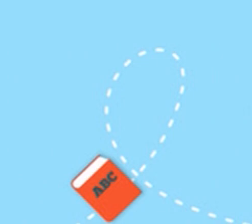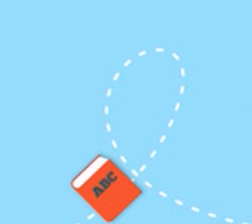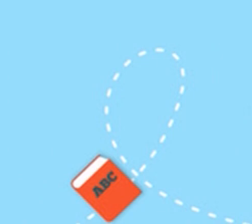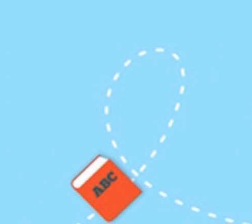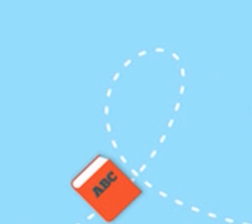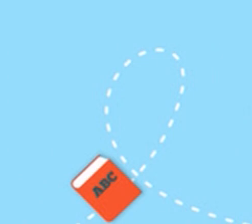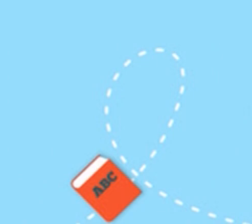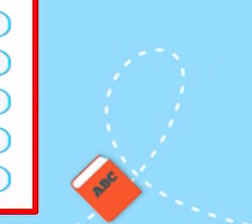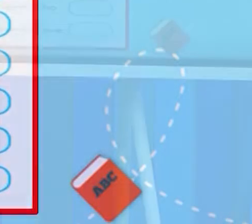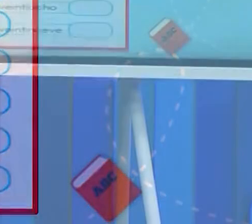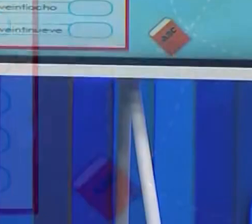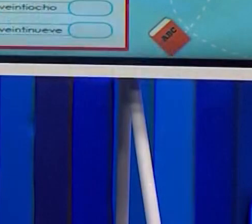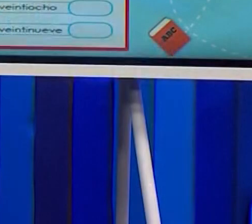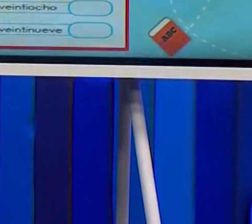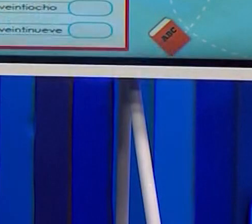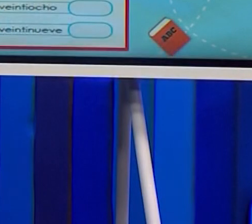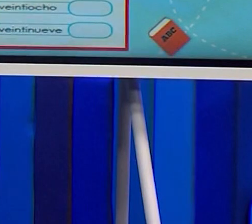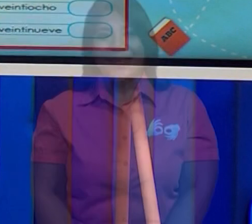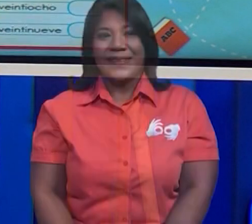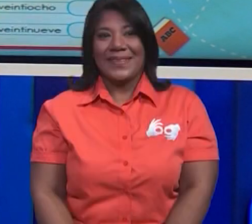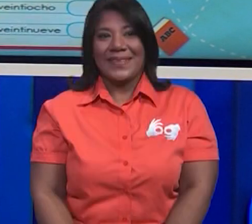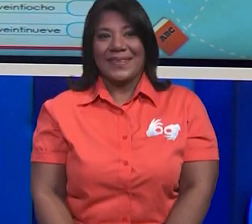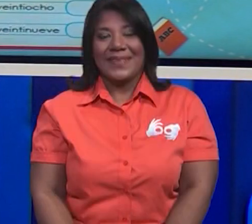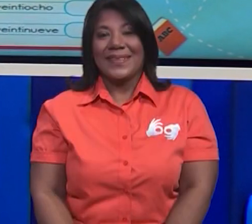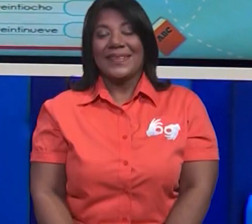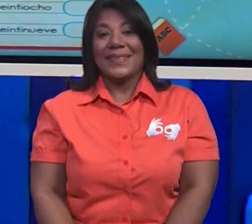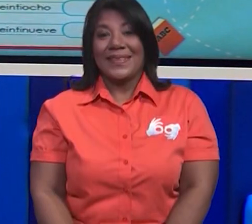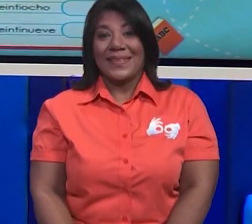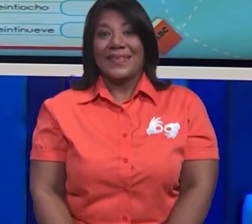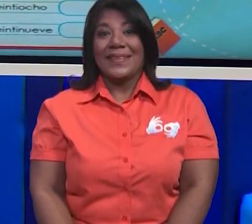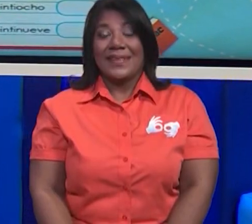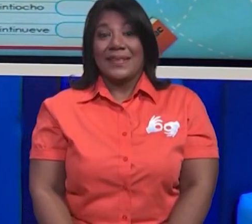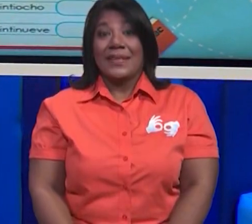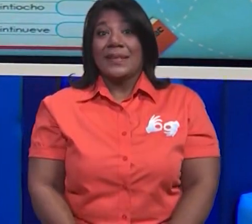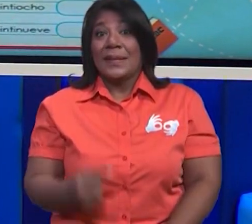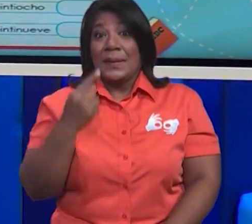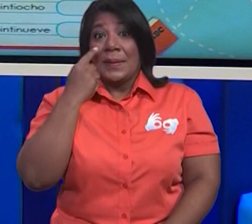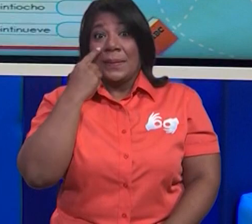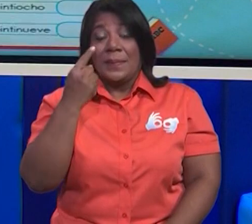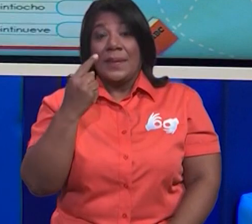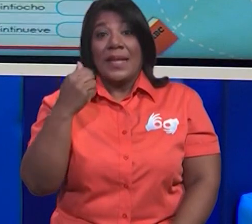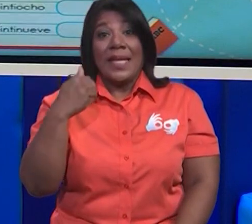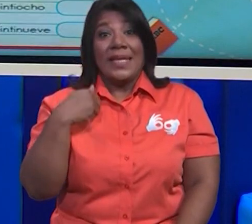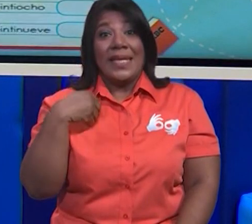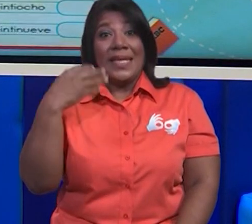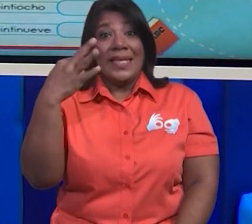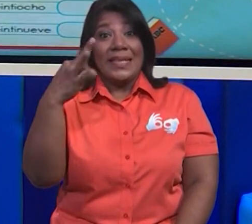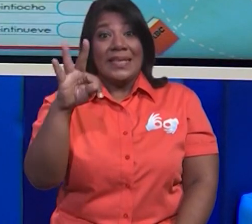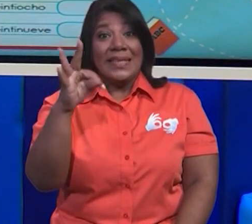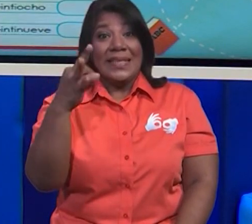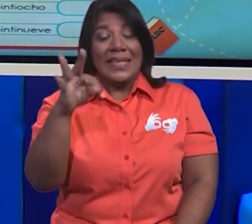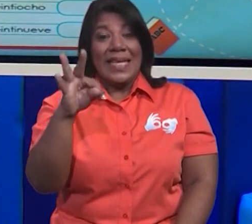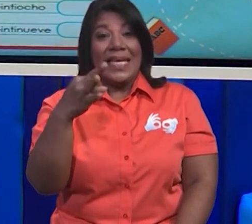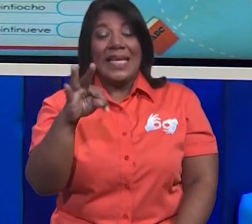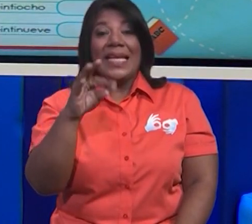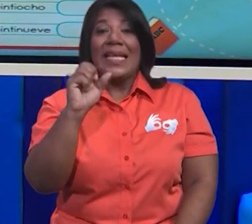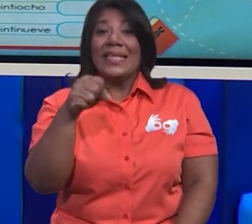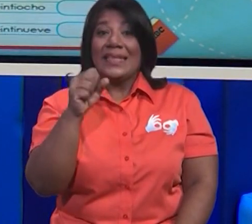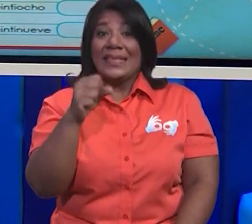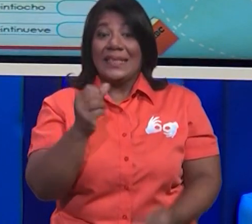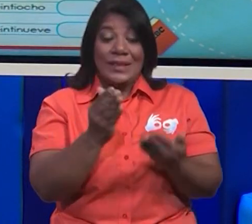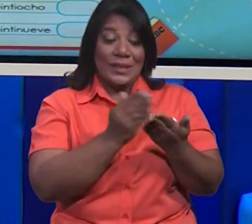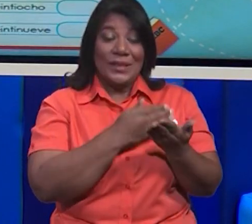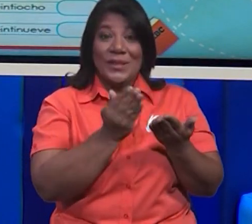bien, continuamos. Así que mira, ¿por qué te expliqué lo siguiente? Porque tú en casa, en tu cuaderno de trabajo,